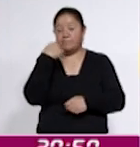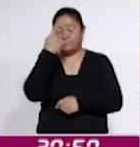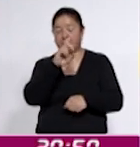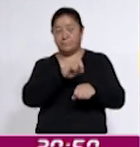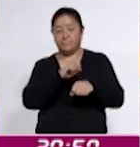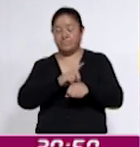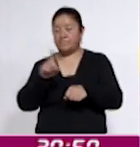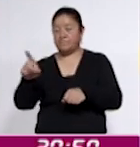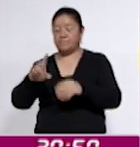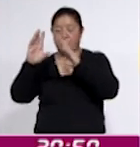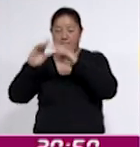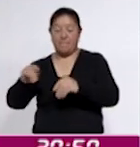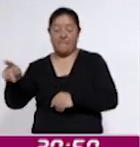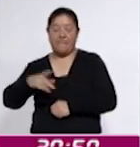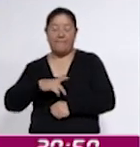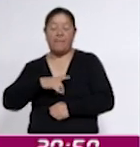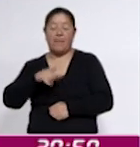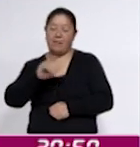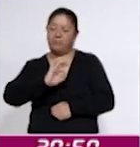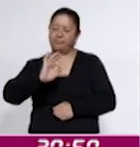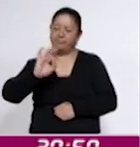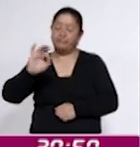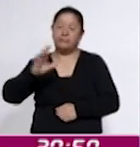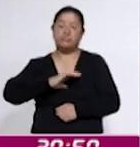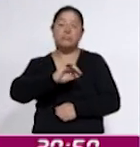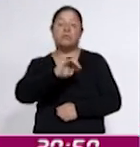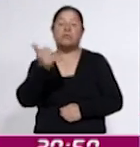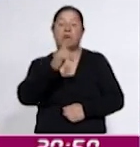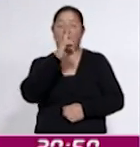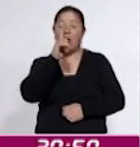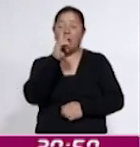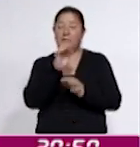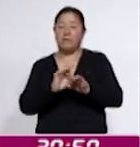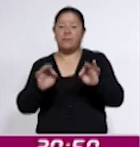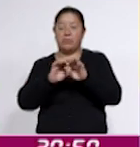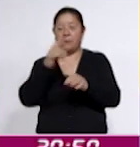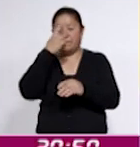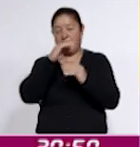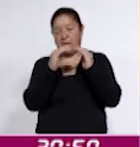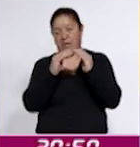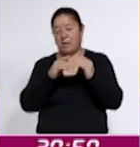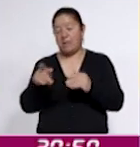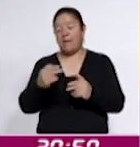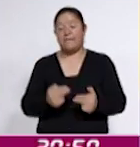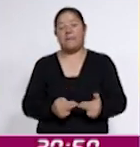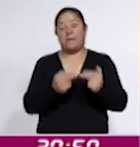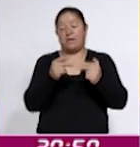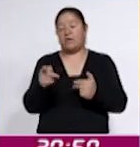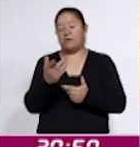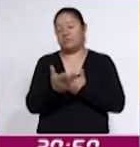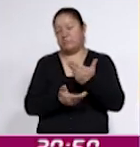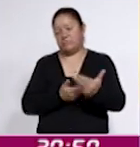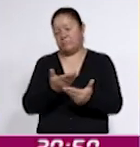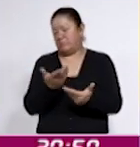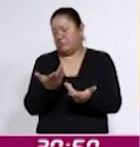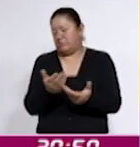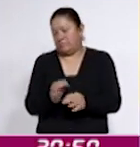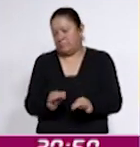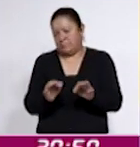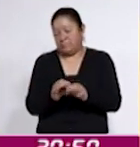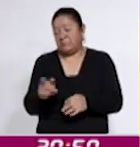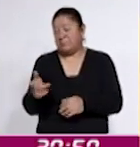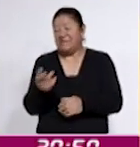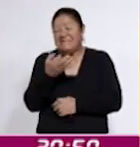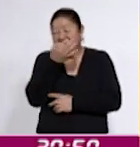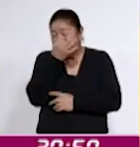de generadores a diésel y otros dispositivos eléctricos esenciales para los hogares, negocios y servicios básicos que se han agotado